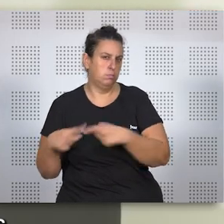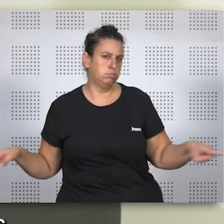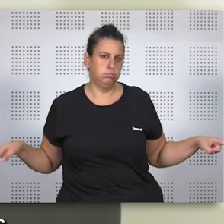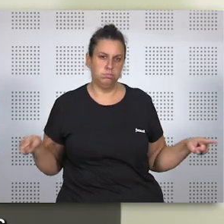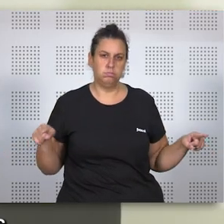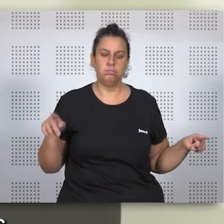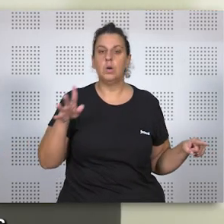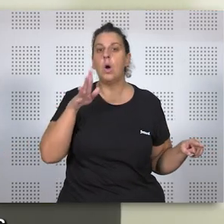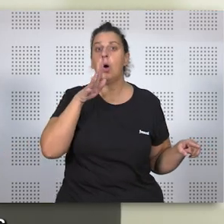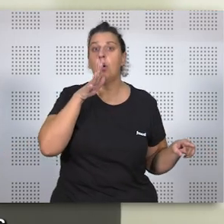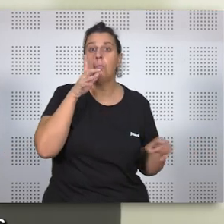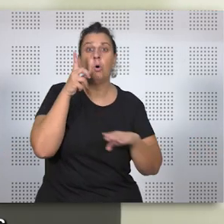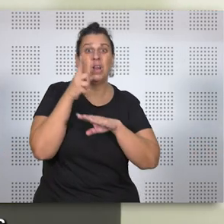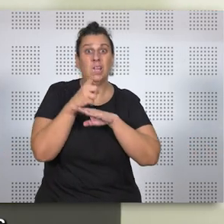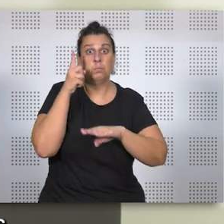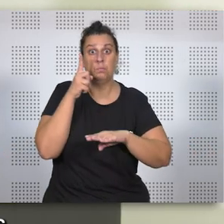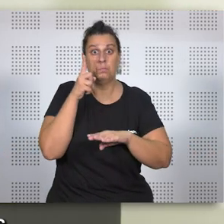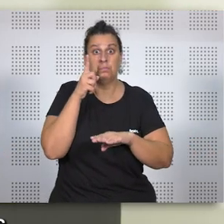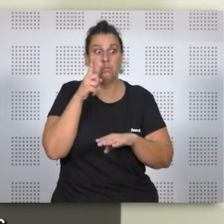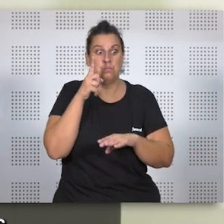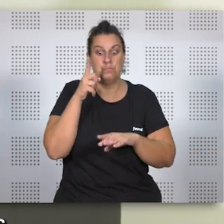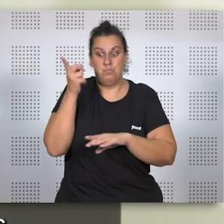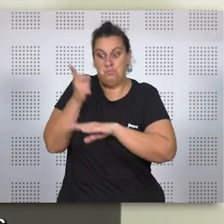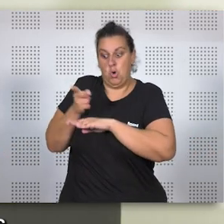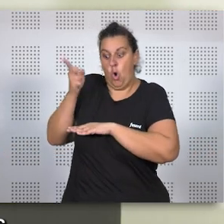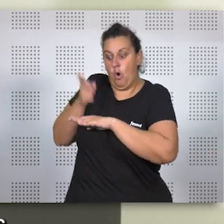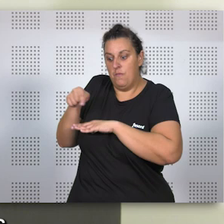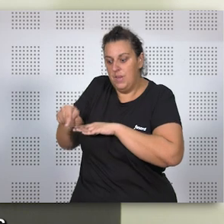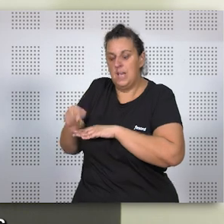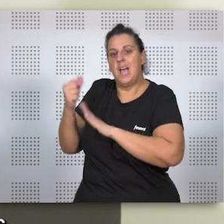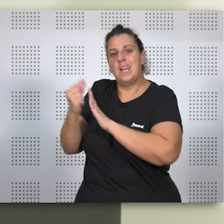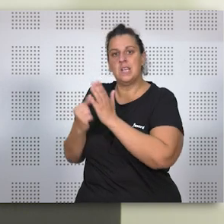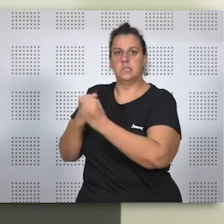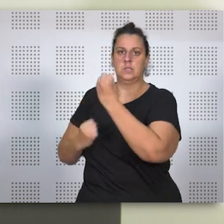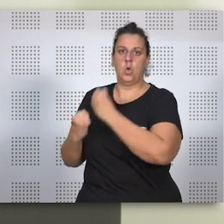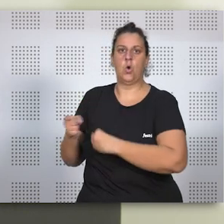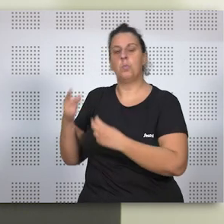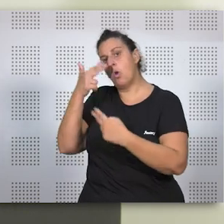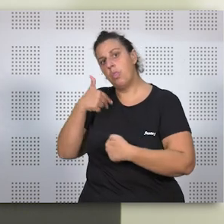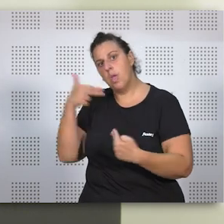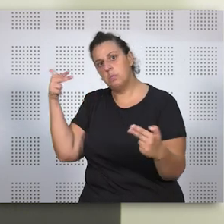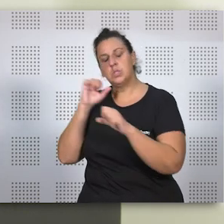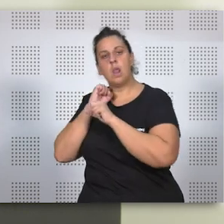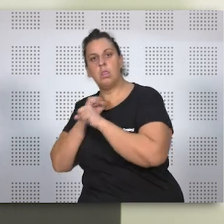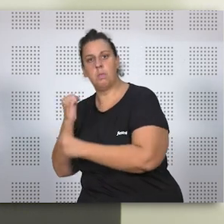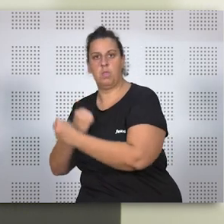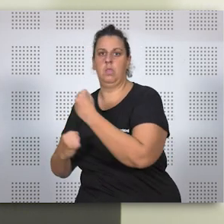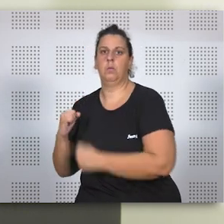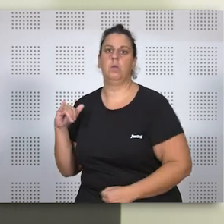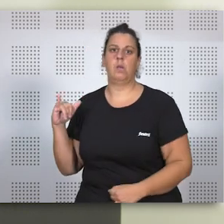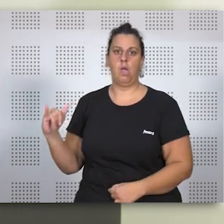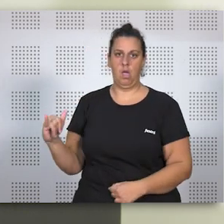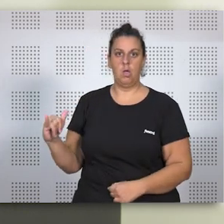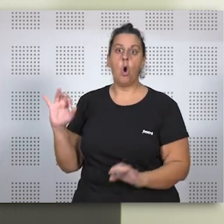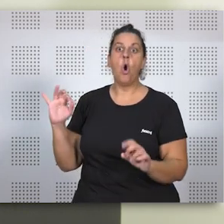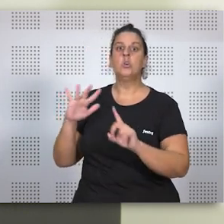porque se impone, diferencia de los matrimonios, para acceder ese requisito económico, ese demostrar dependencia económica o